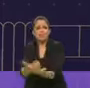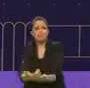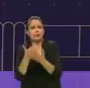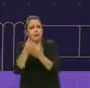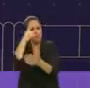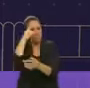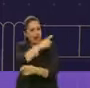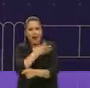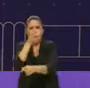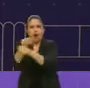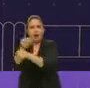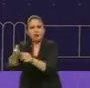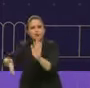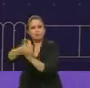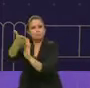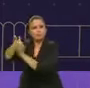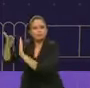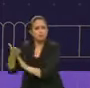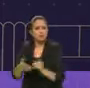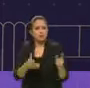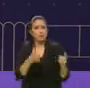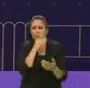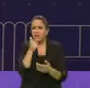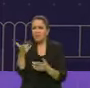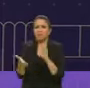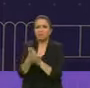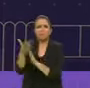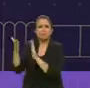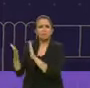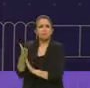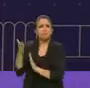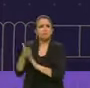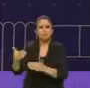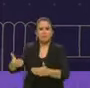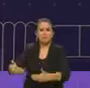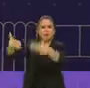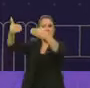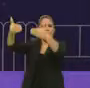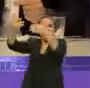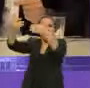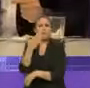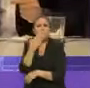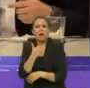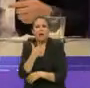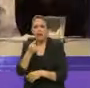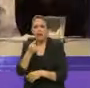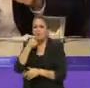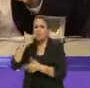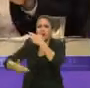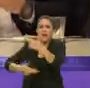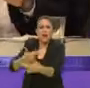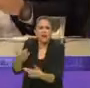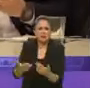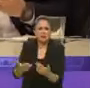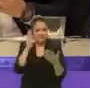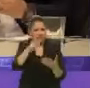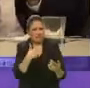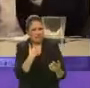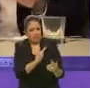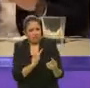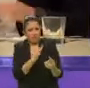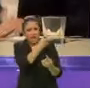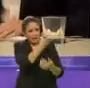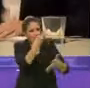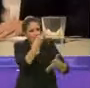arregles una barda y que no han podido arreglar esa barda, no han podido regresar esos niños a la escuela. Me hubiera encantado escucharte